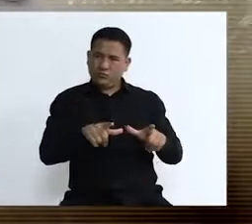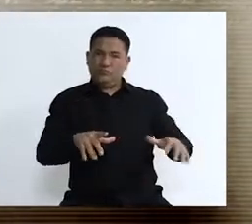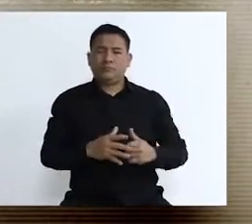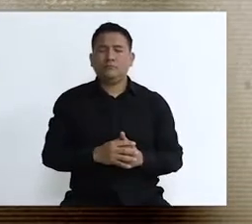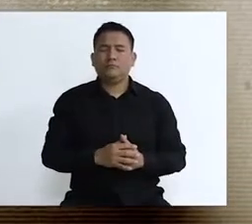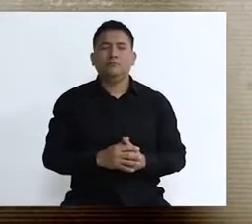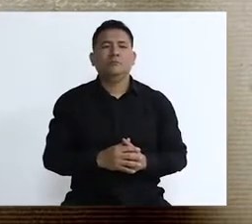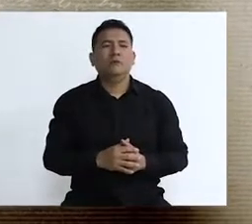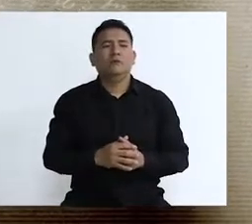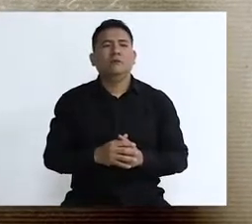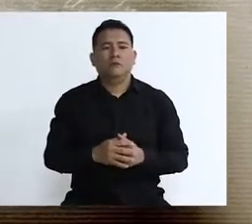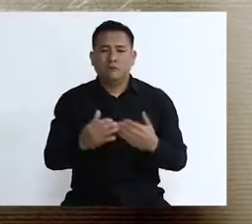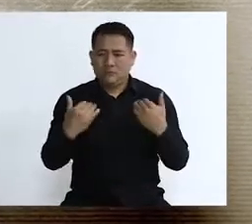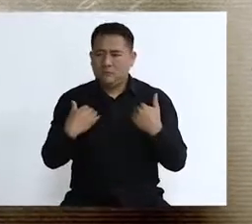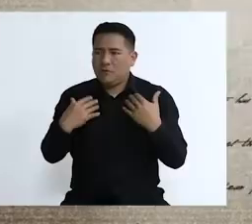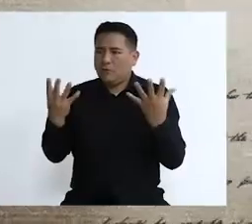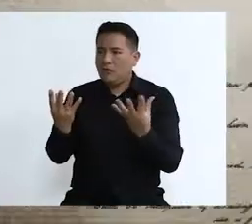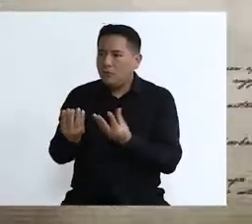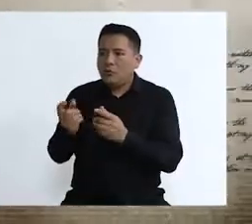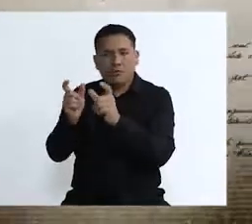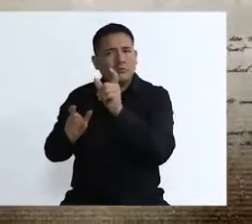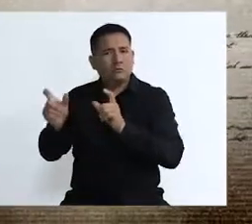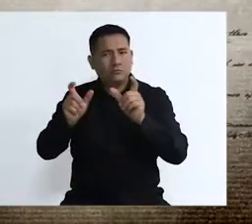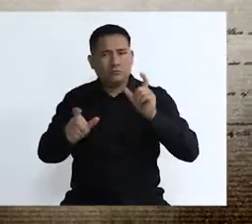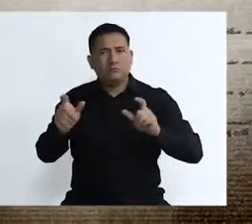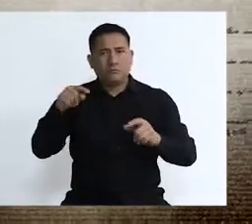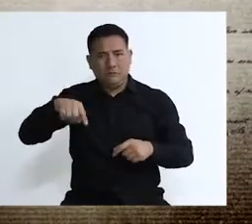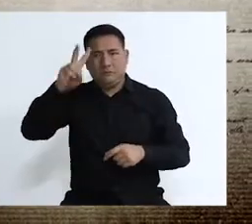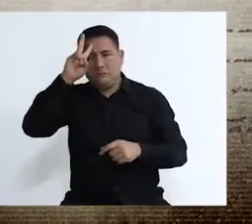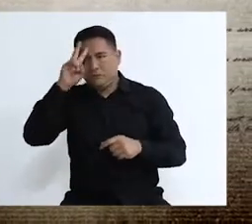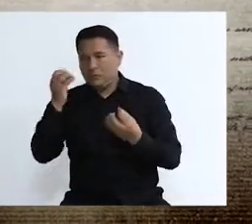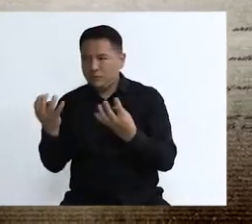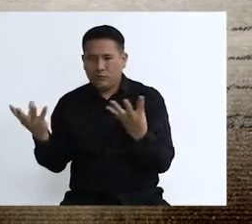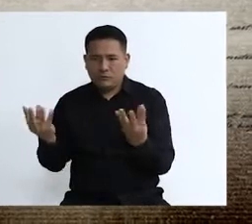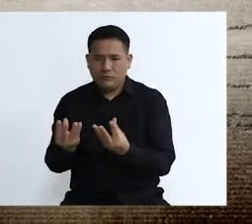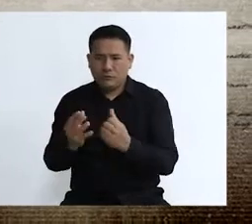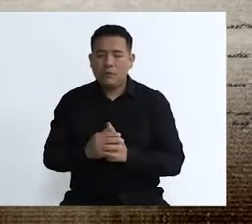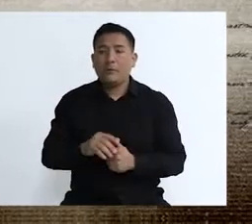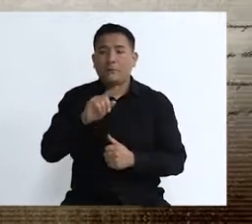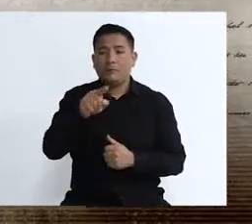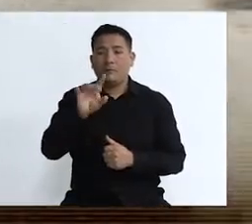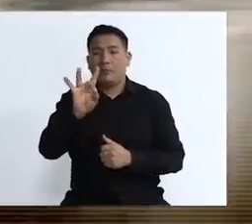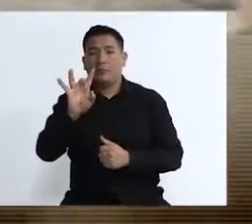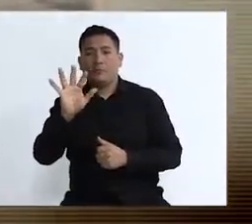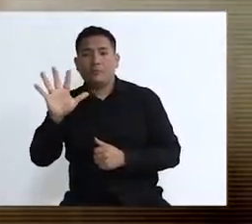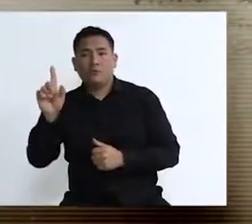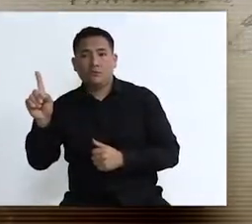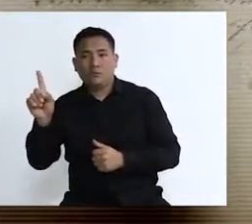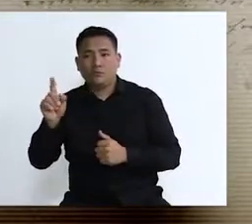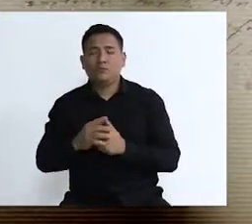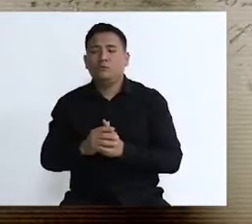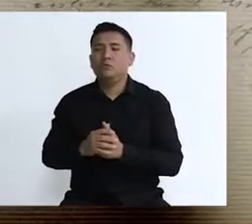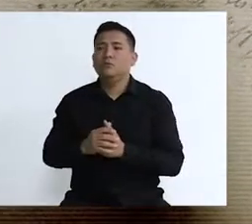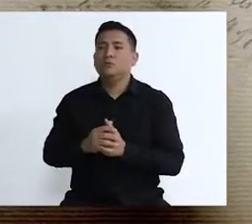Como muchos espacios conventos, ya con poquísima población durante la República, este fue su preso y en 1851 se